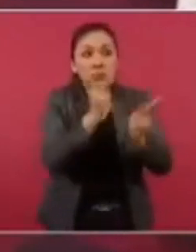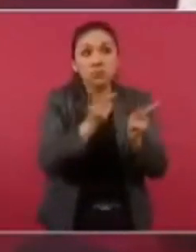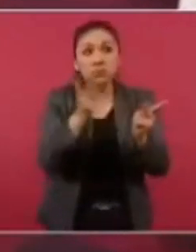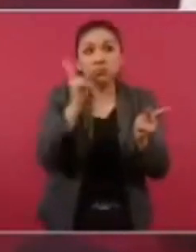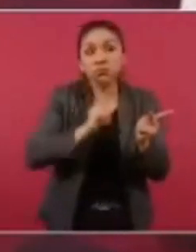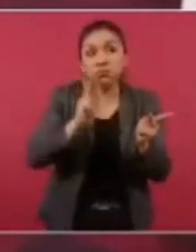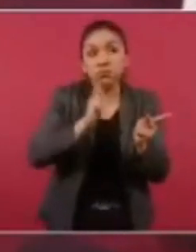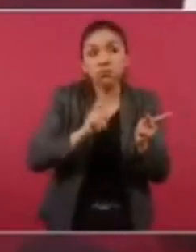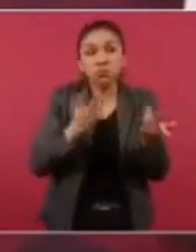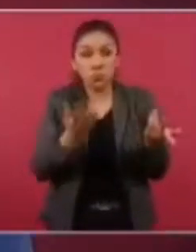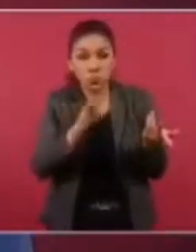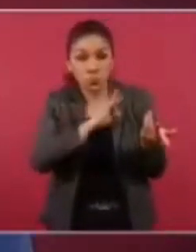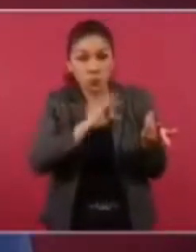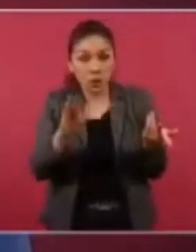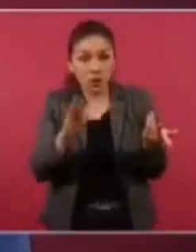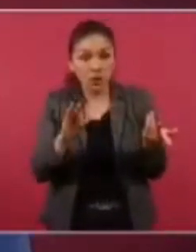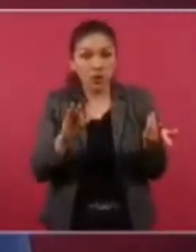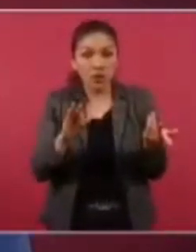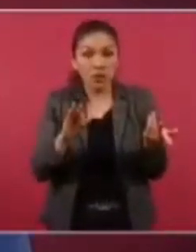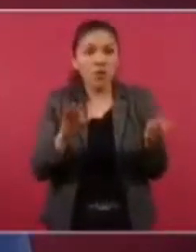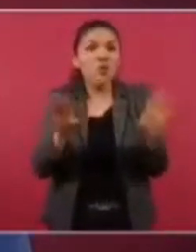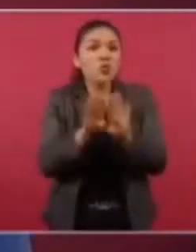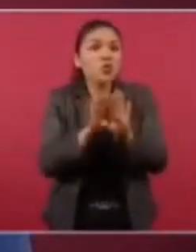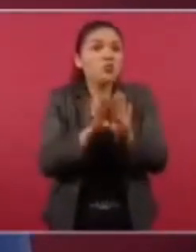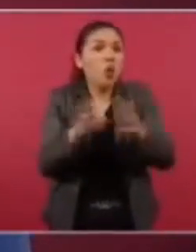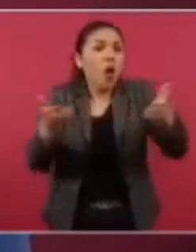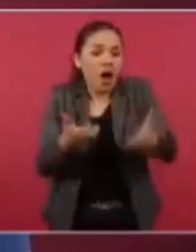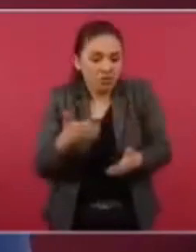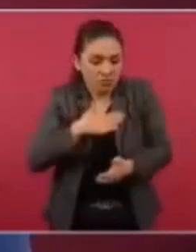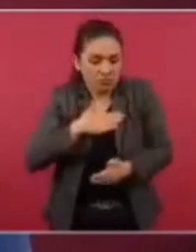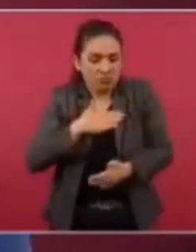cómo procedemos.